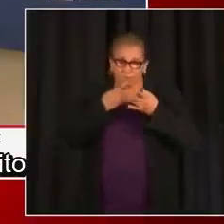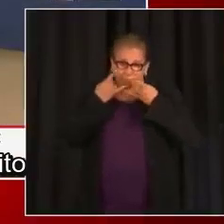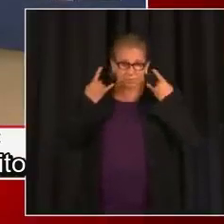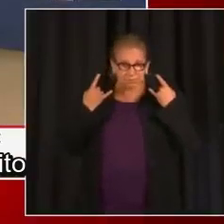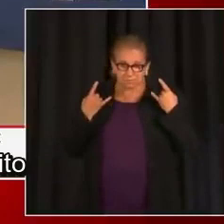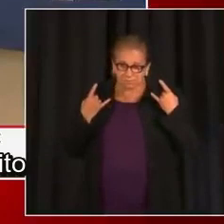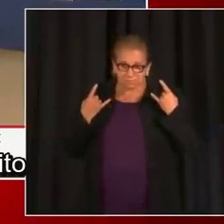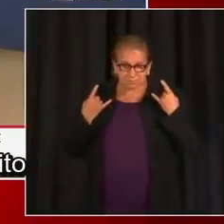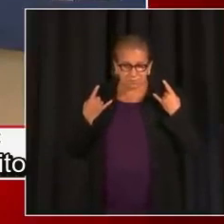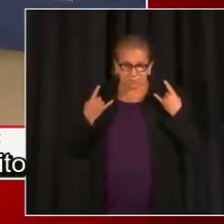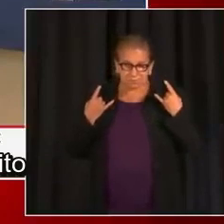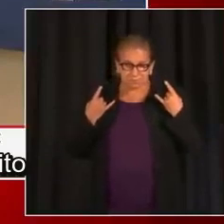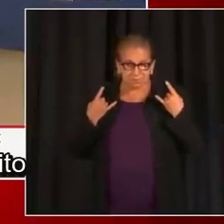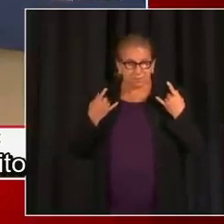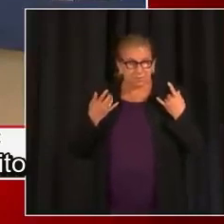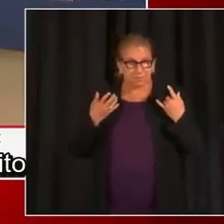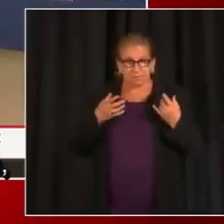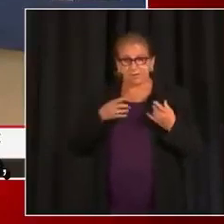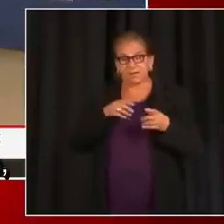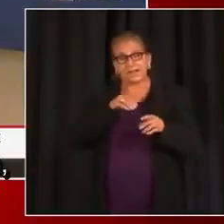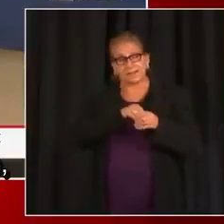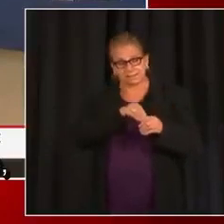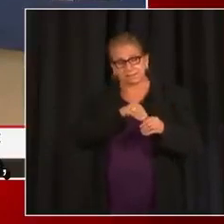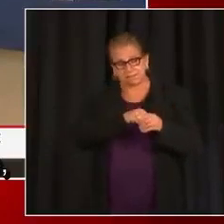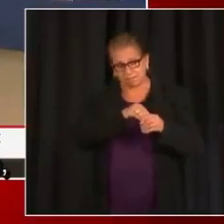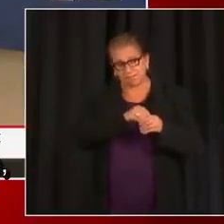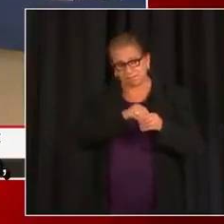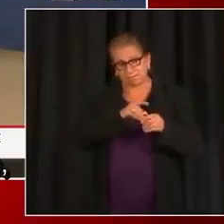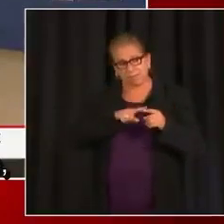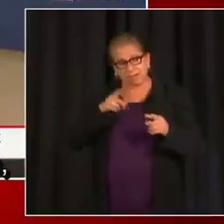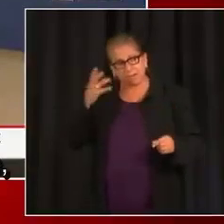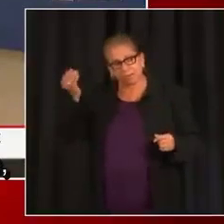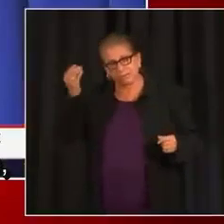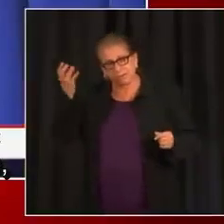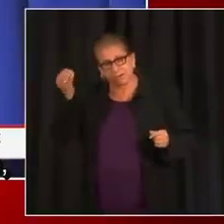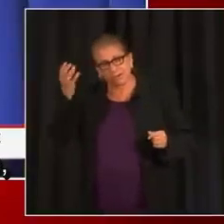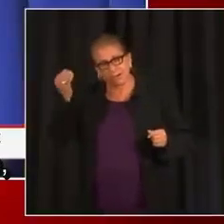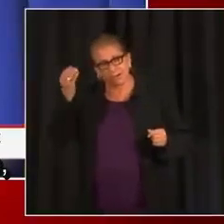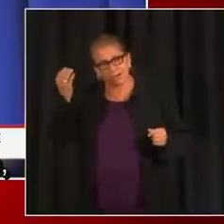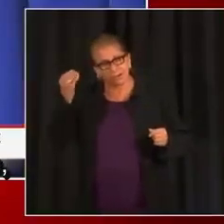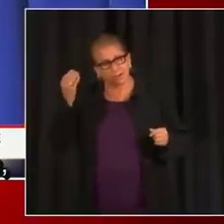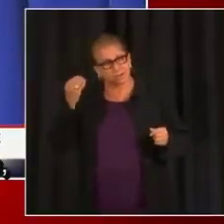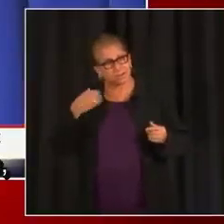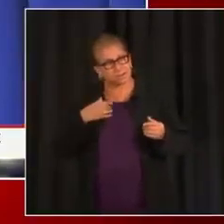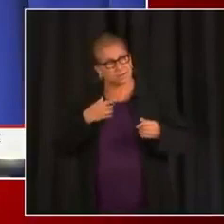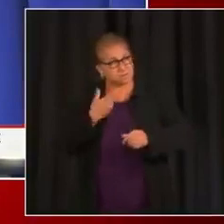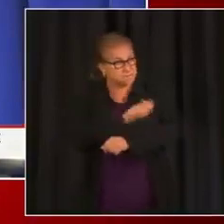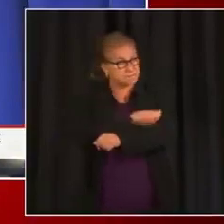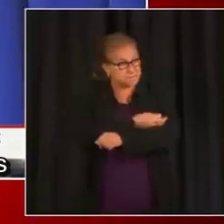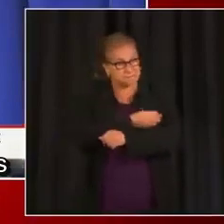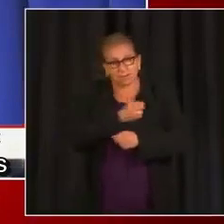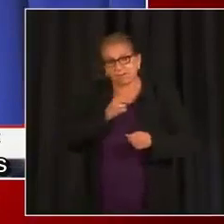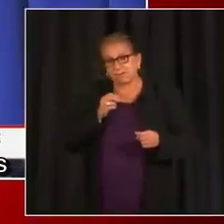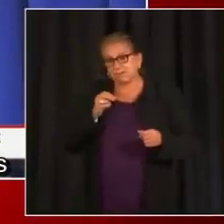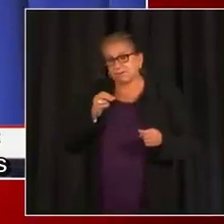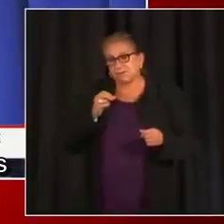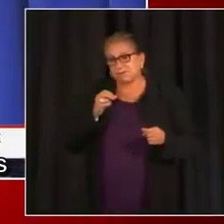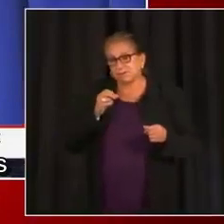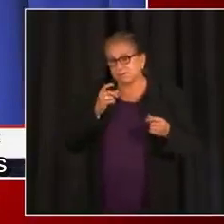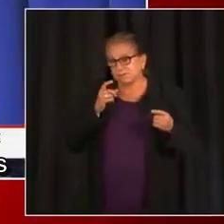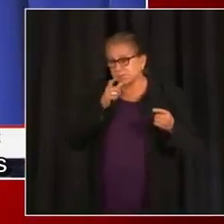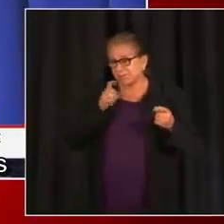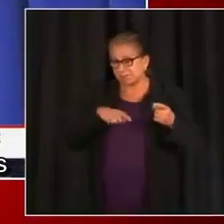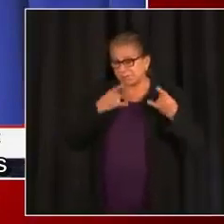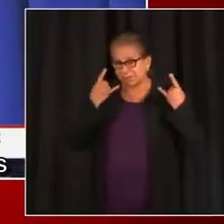no tienen que seguir el requisito de la mascarilla. Solamente es para lugares interiores, pero sí queremos mencionar en nuestra guía